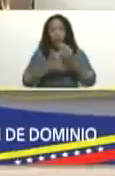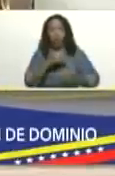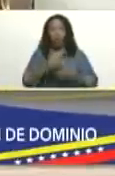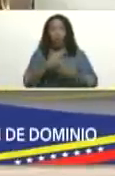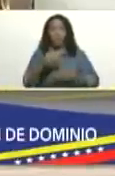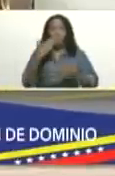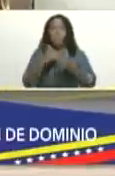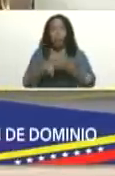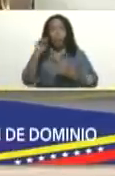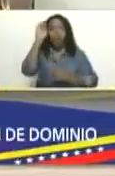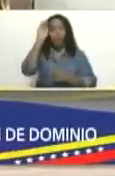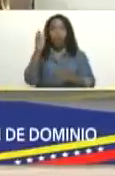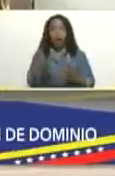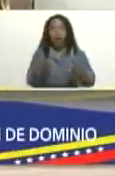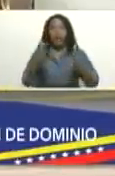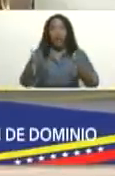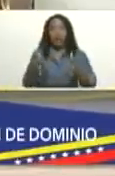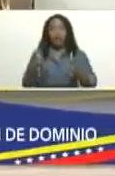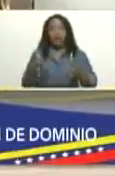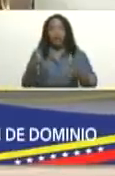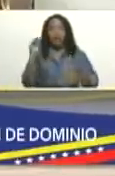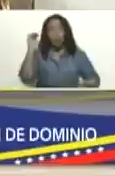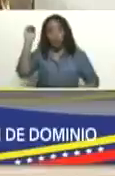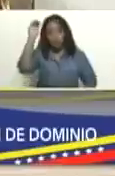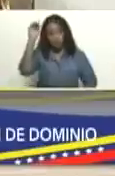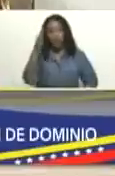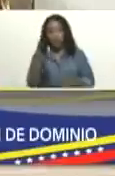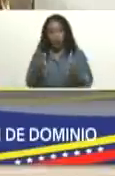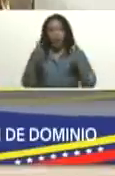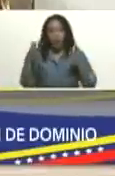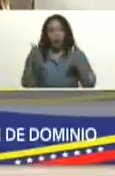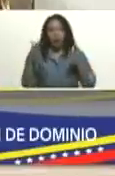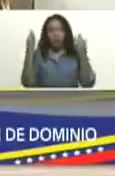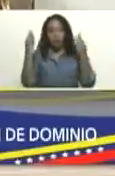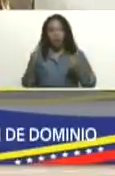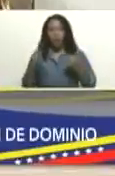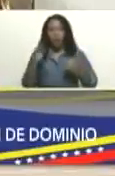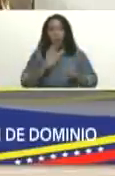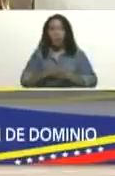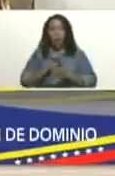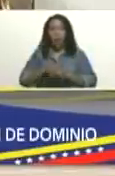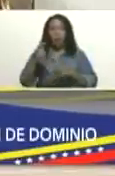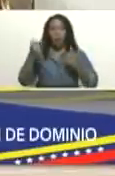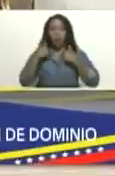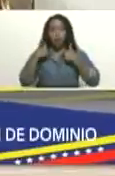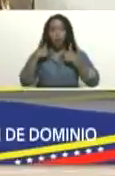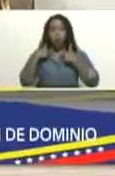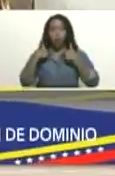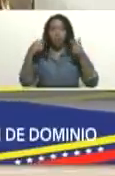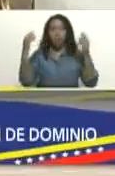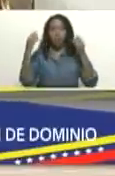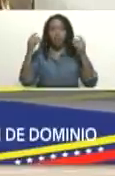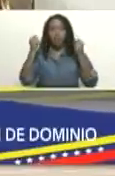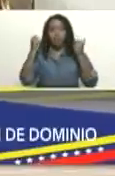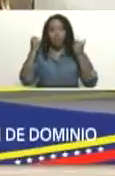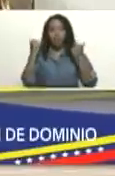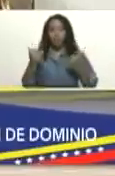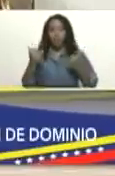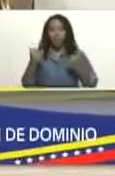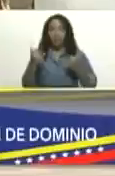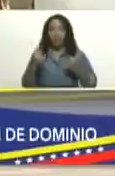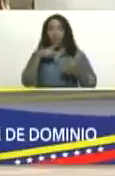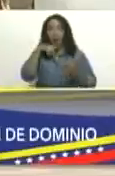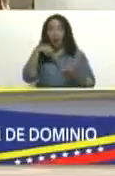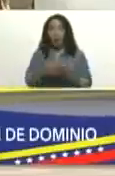vamos a ganar ampliamente la vamos a ganar y por eso procedo de manera inmediata a